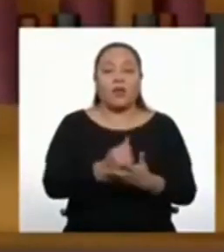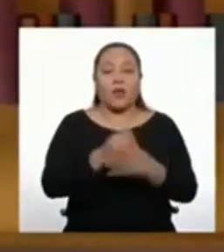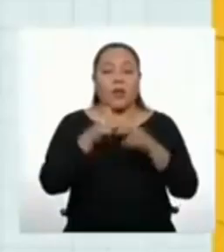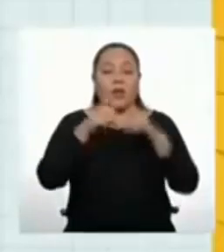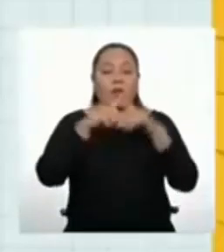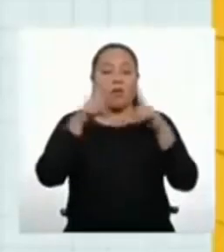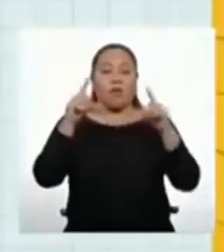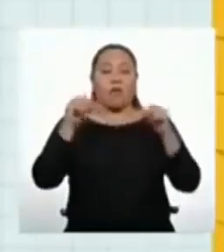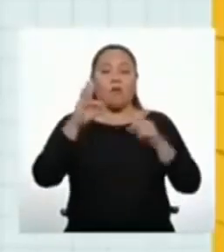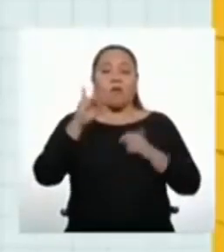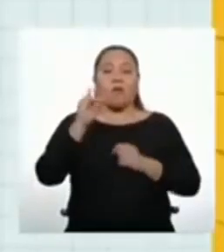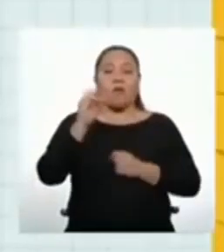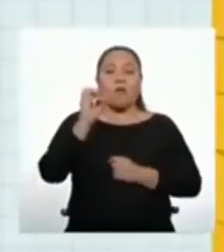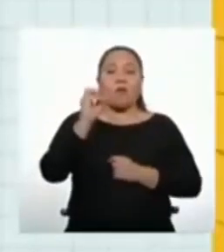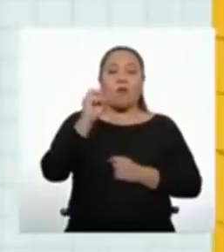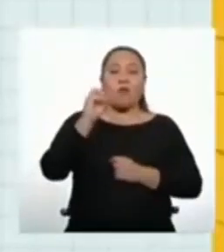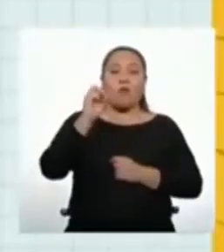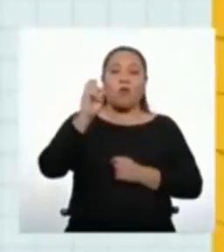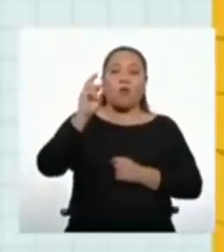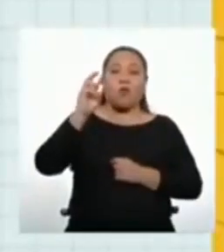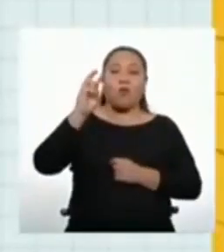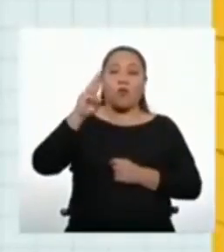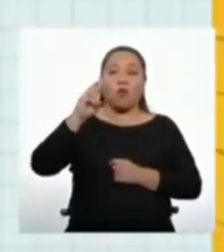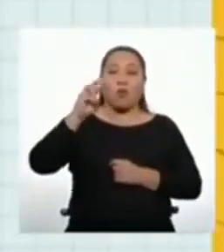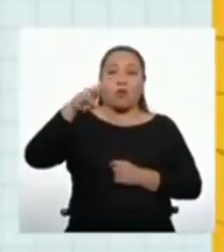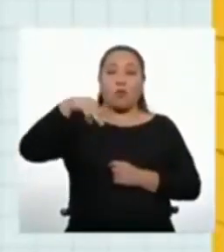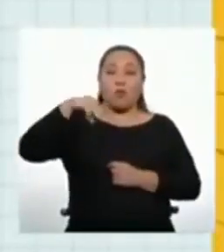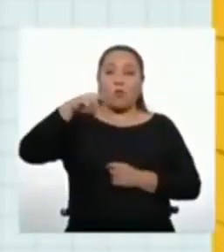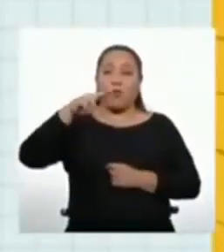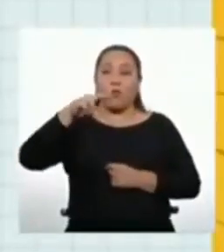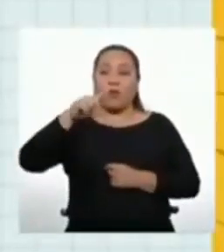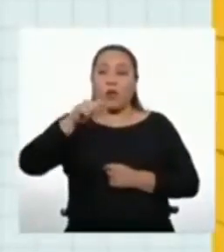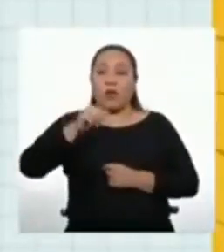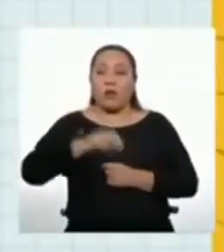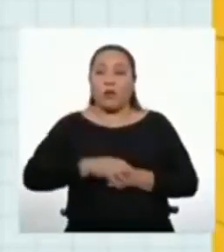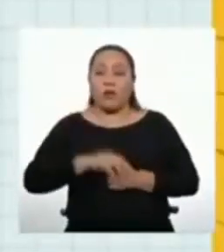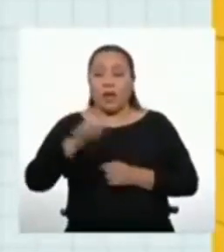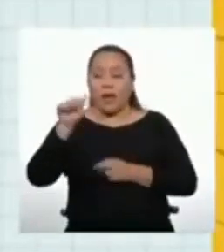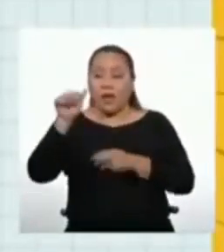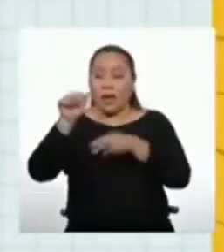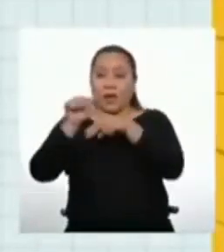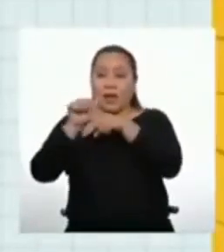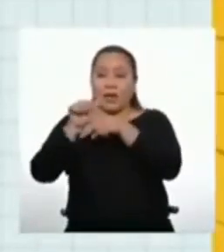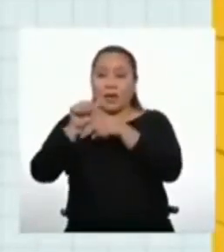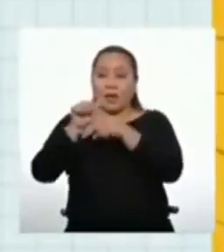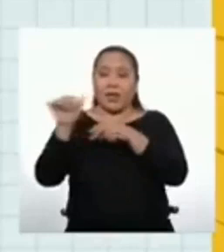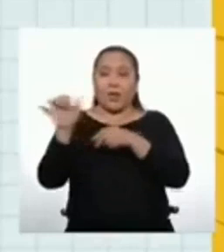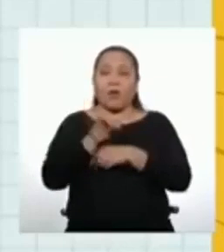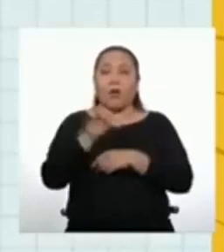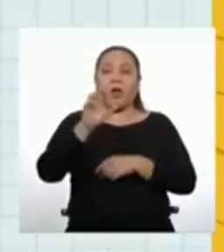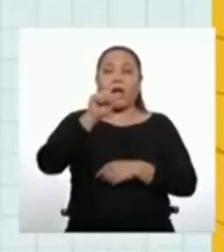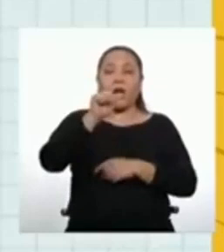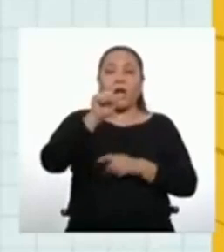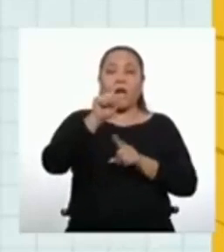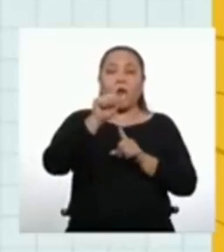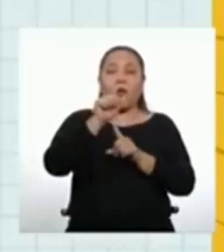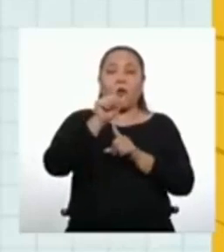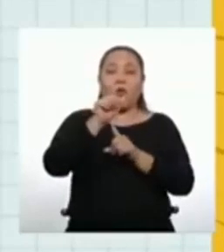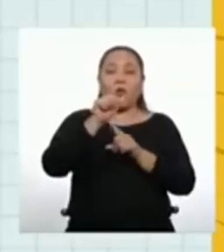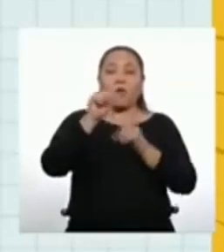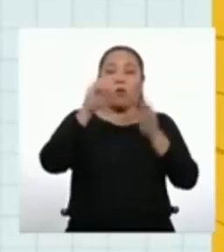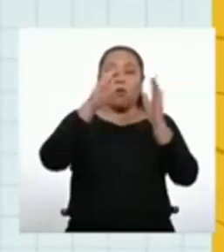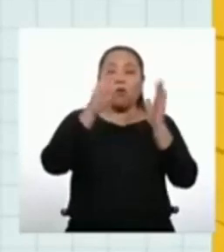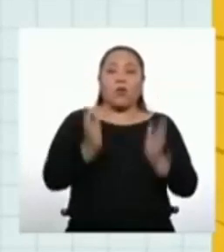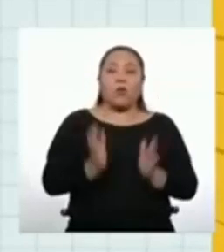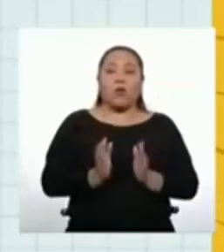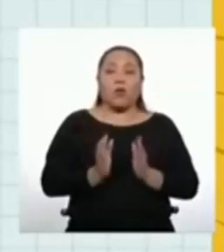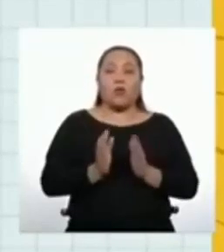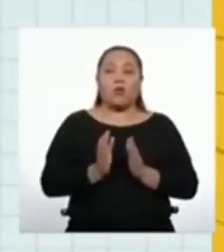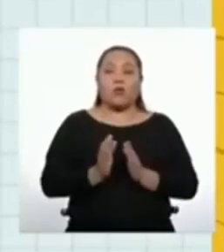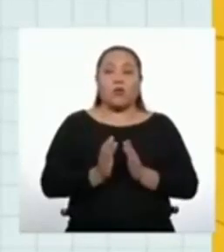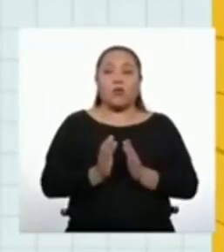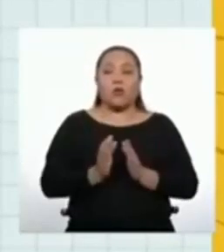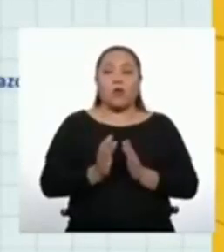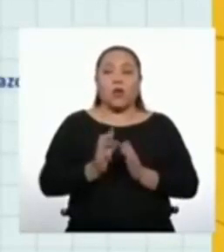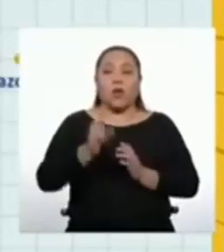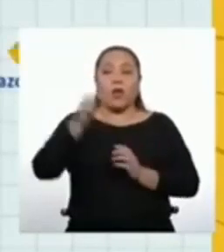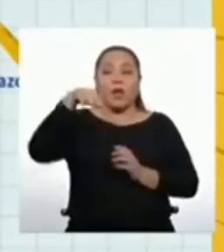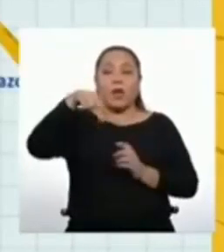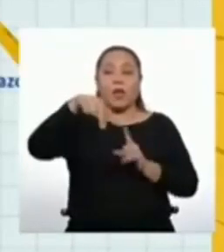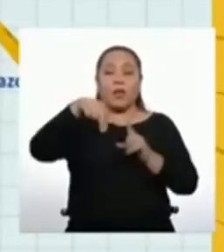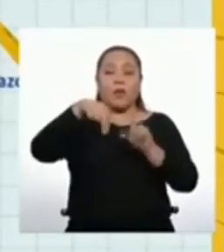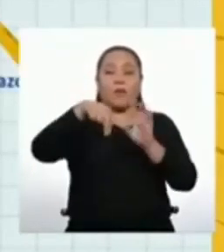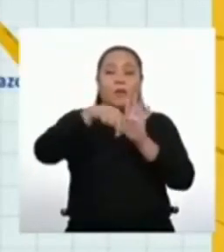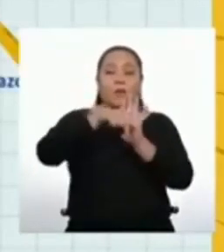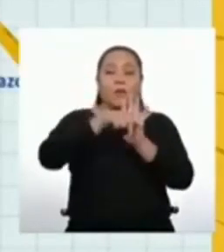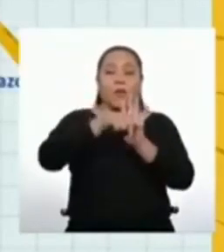siguiente fórmula. A sub n va a ser igual a la suma de a sub 1 con el producto de n menos 1 por r.